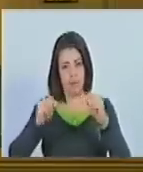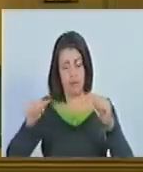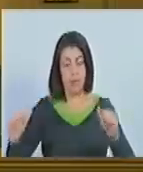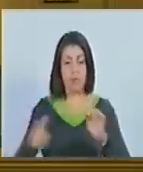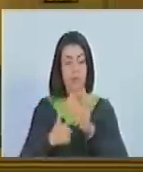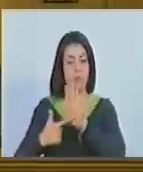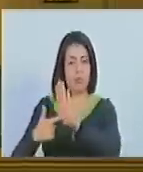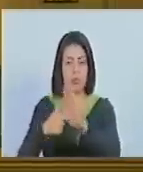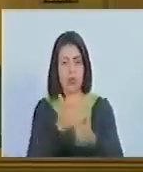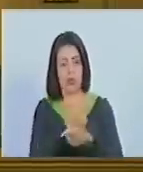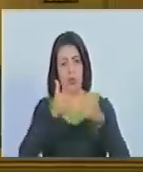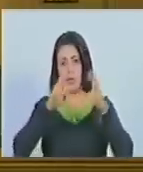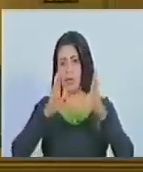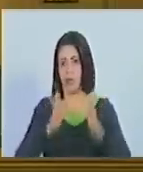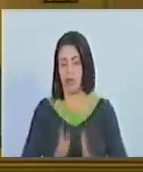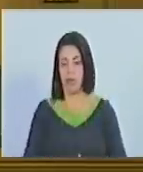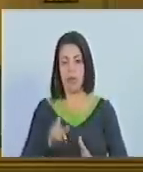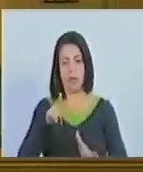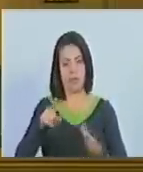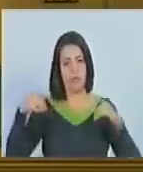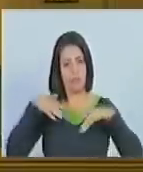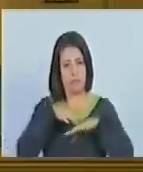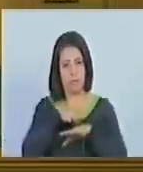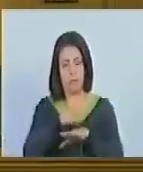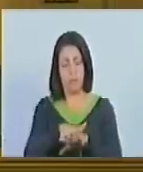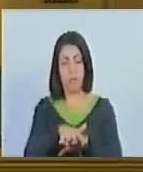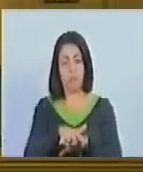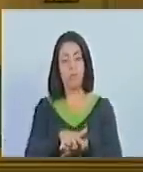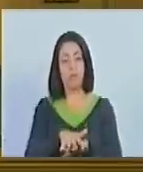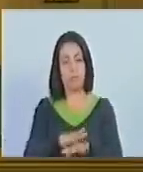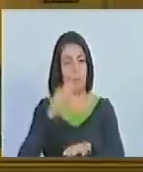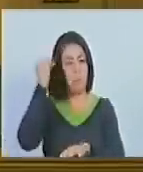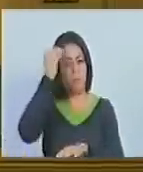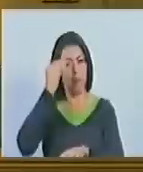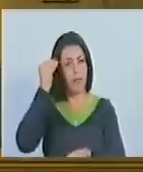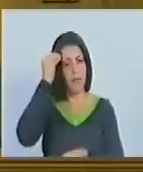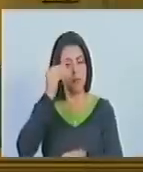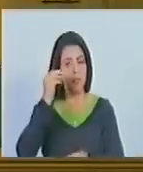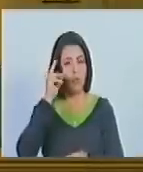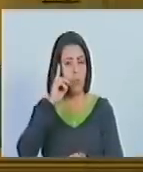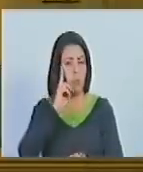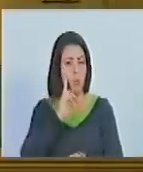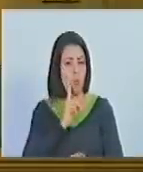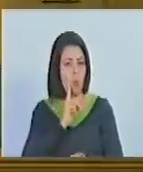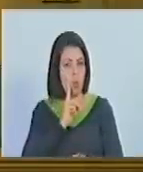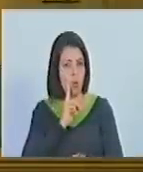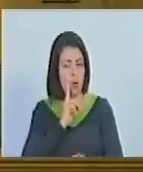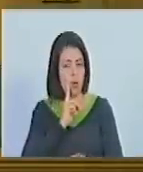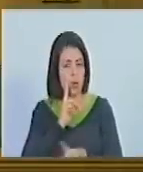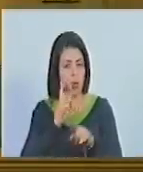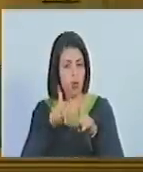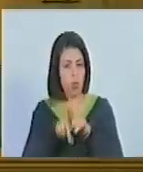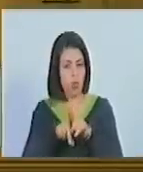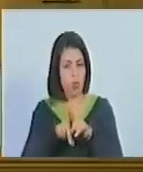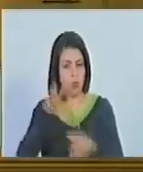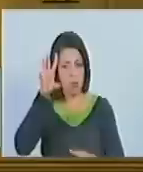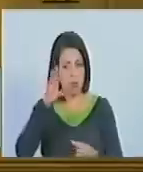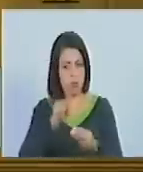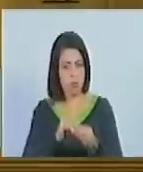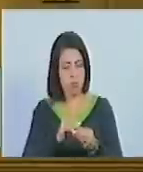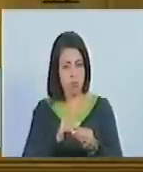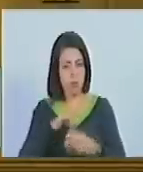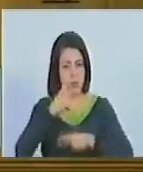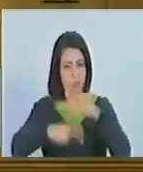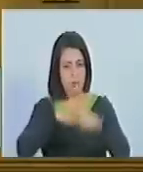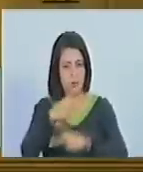del carácter libertario e integracionista del pensamiento bolivariano, resultado de un